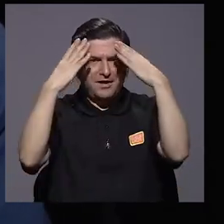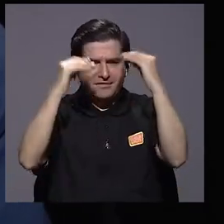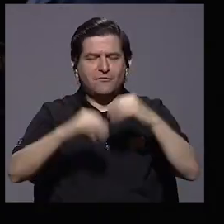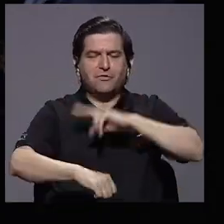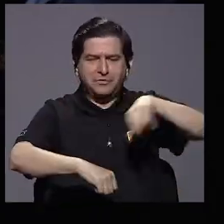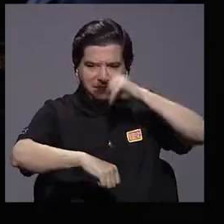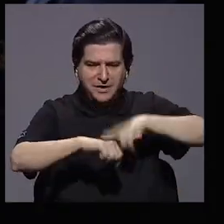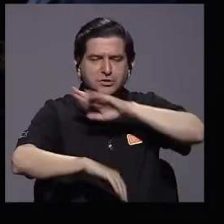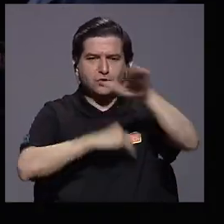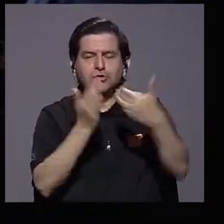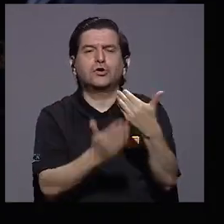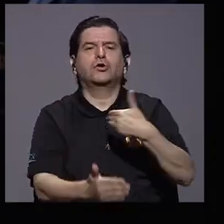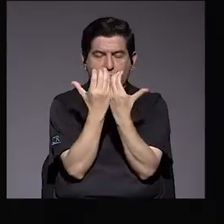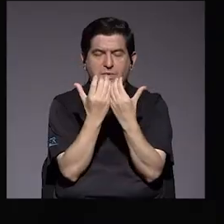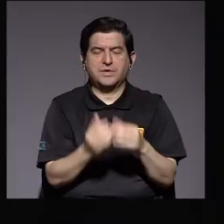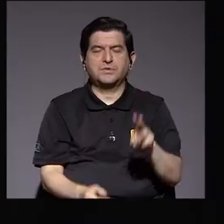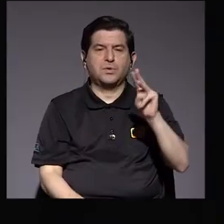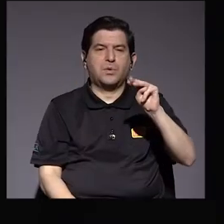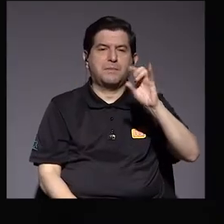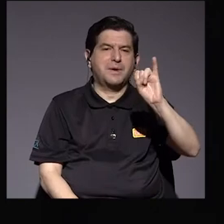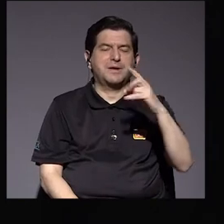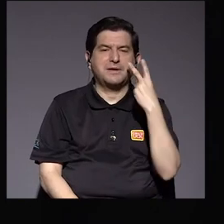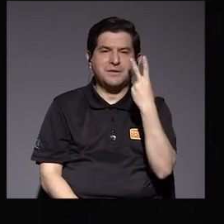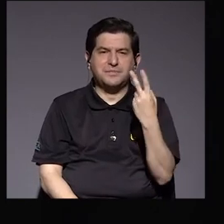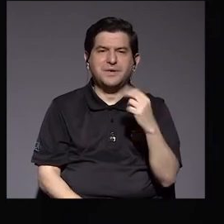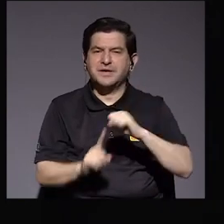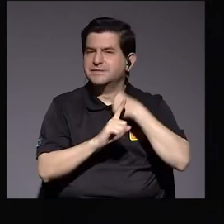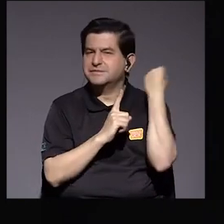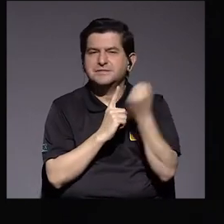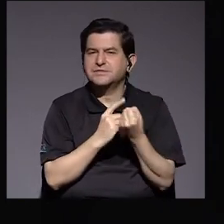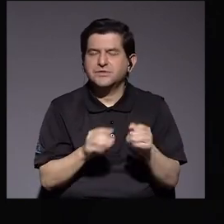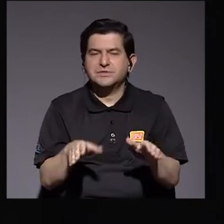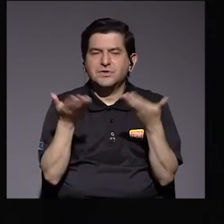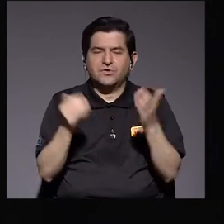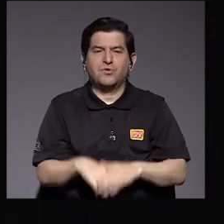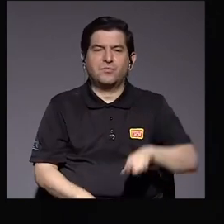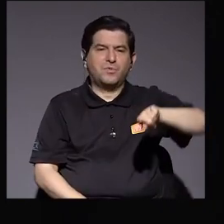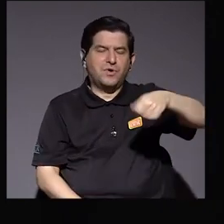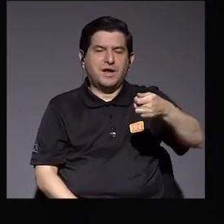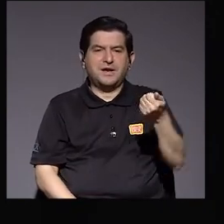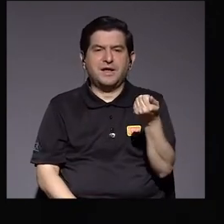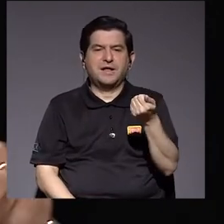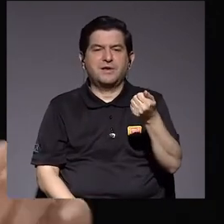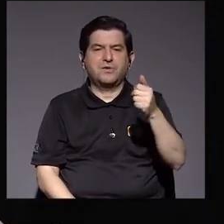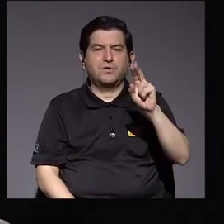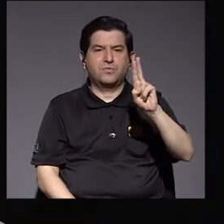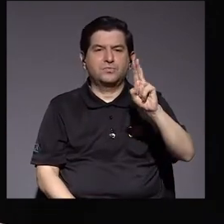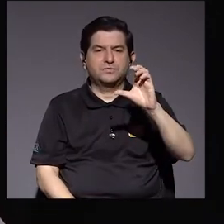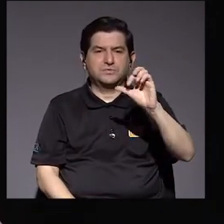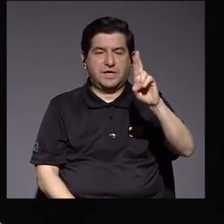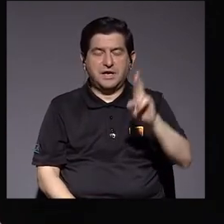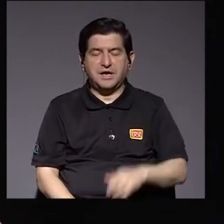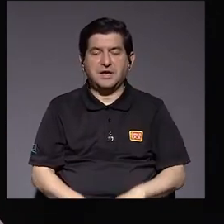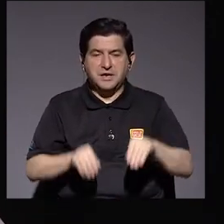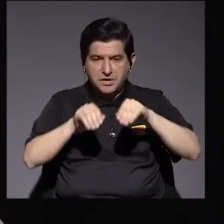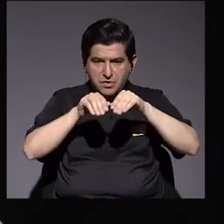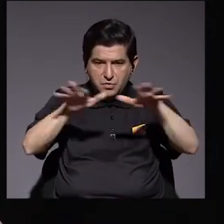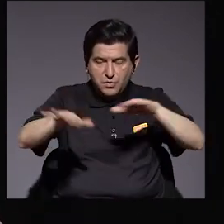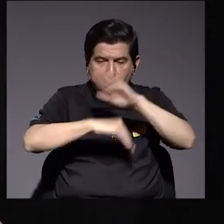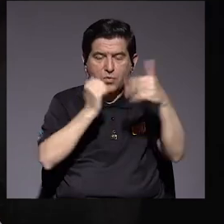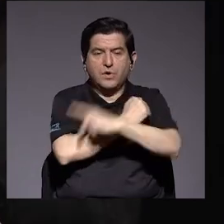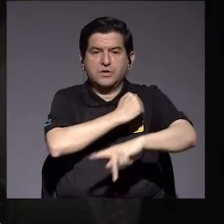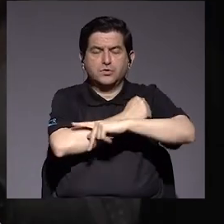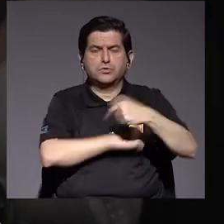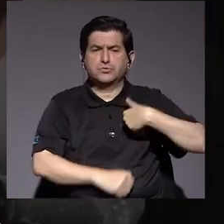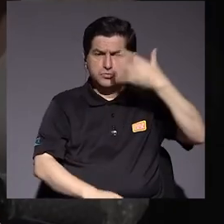nivel nacional, todos tenemos que saber. ¿Cómo debería que el canal 15 de la Universidad de Costa Rica tenga cobertura en todo el territorio nacional? Muy bien, a mí me parece